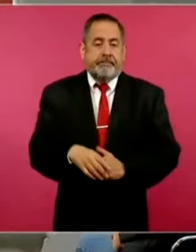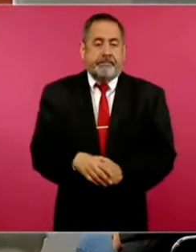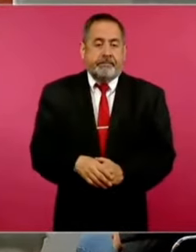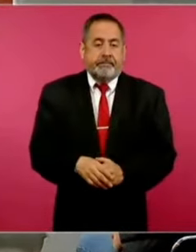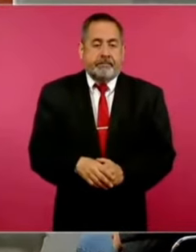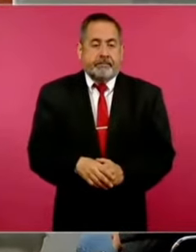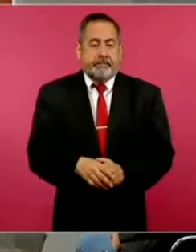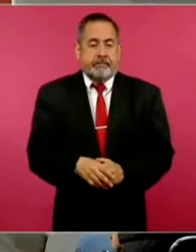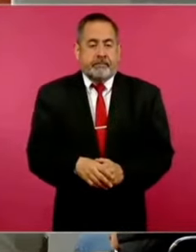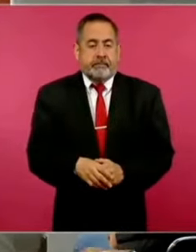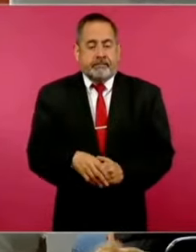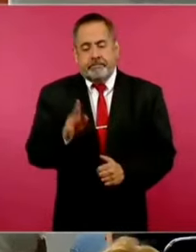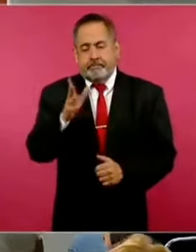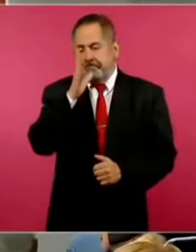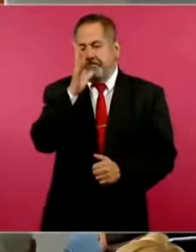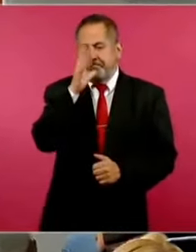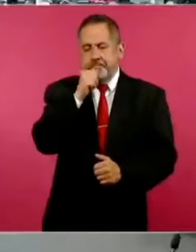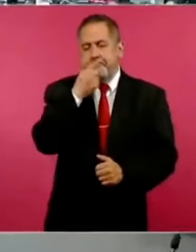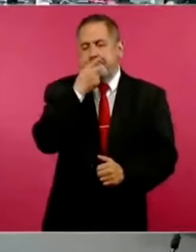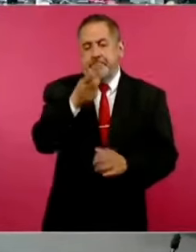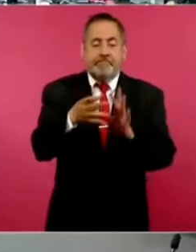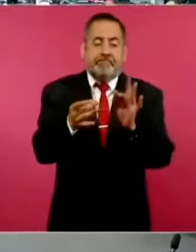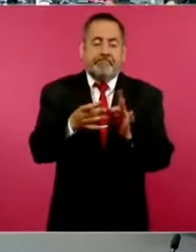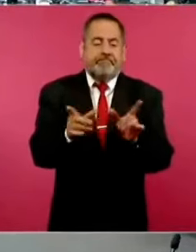Pero ya no podemos hablar de eso.